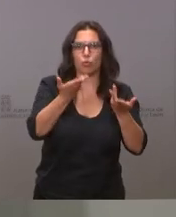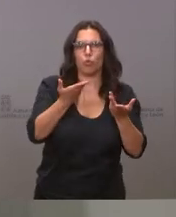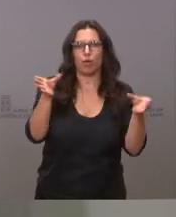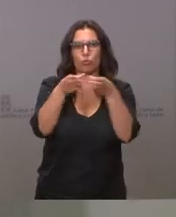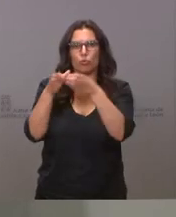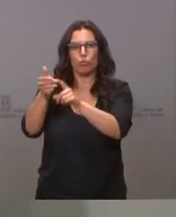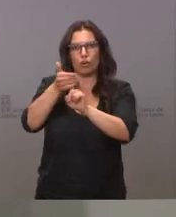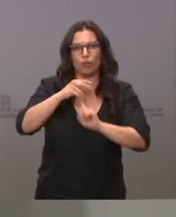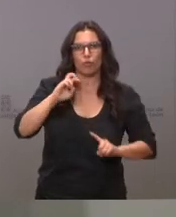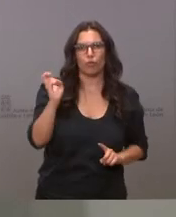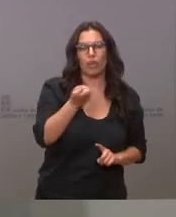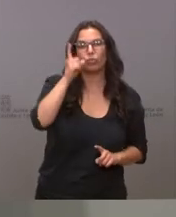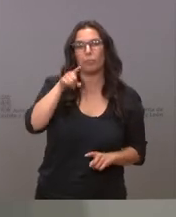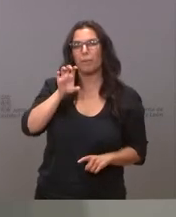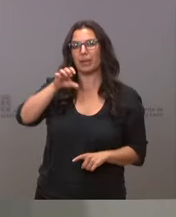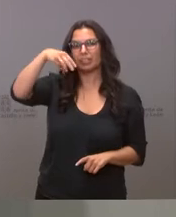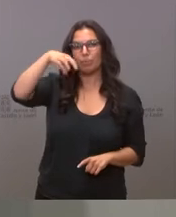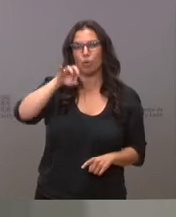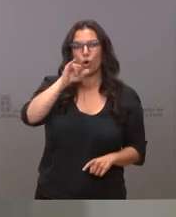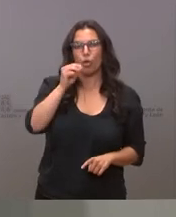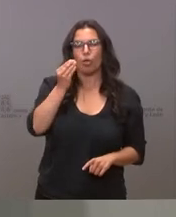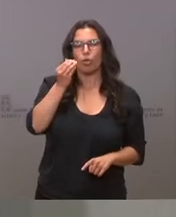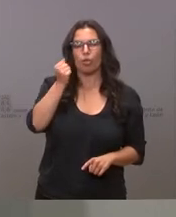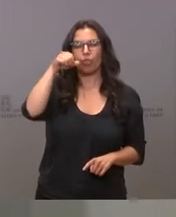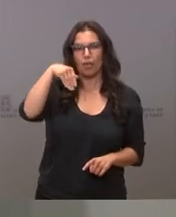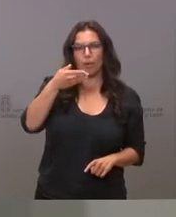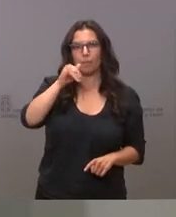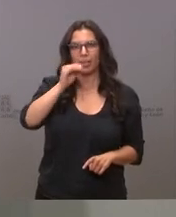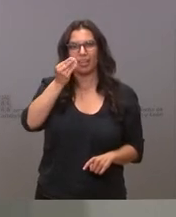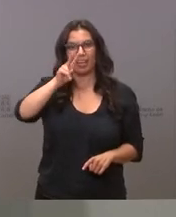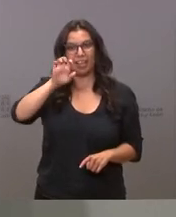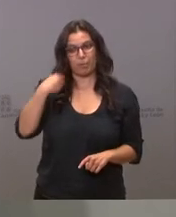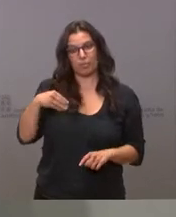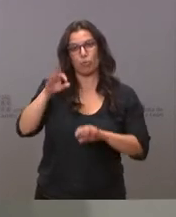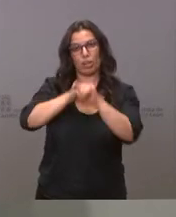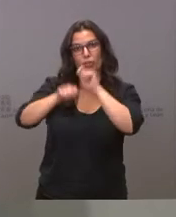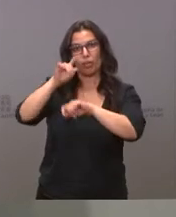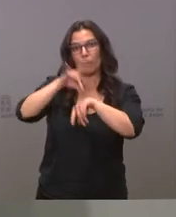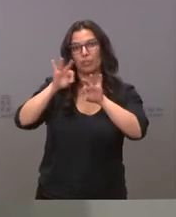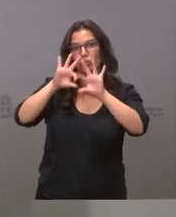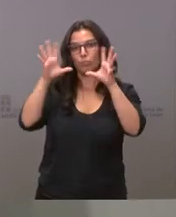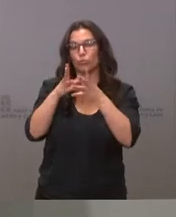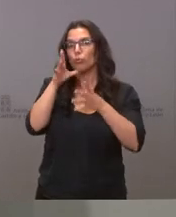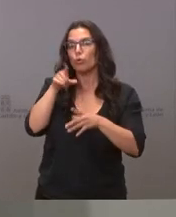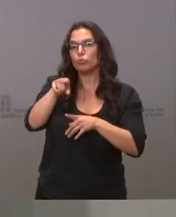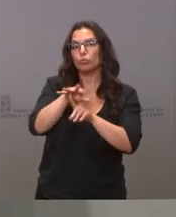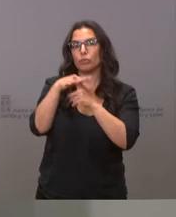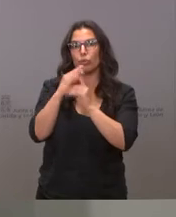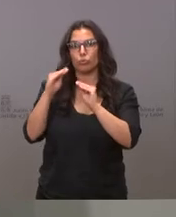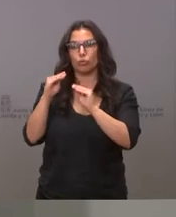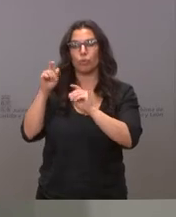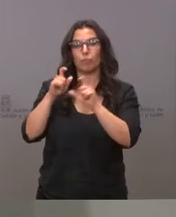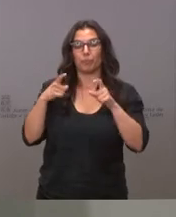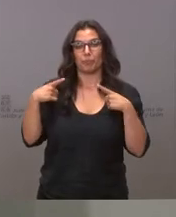también en Mozambique, que es la que se destina a Médicos del Mundo, por una situación de desplazados, por un